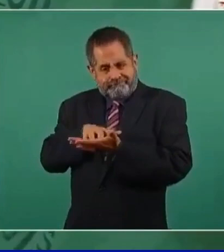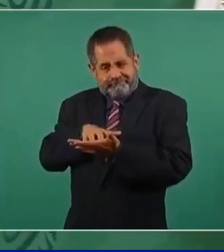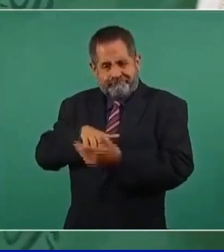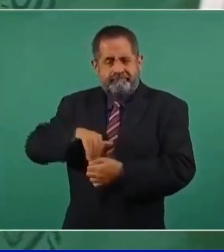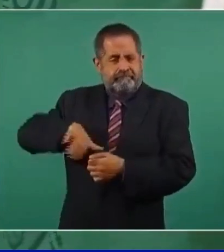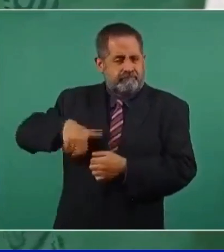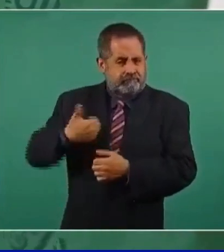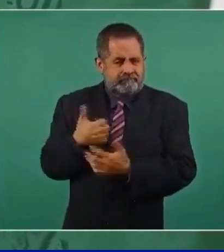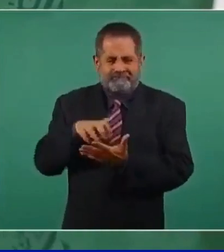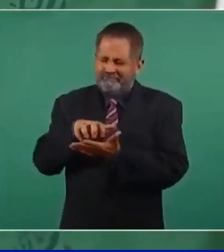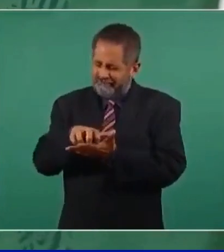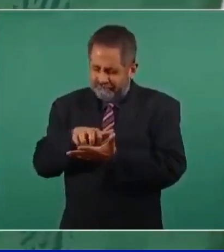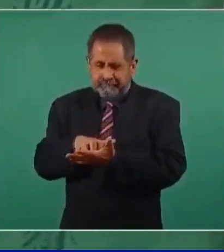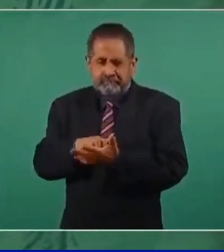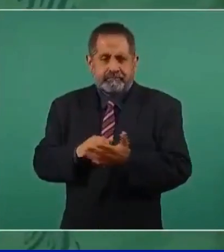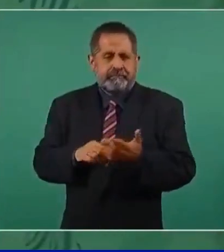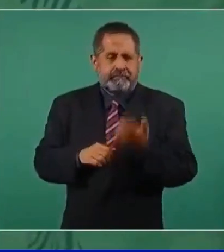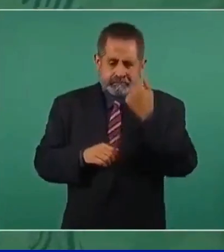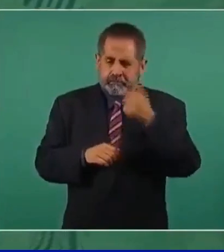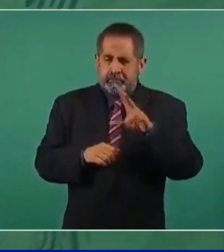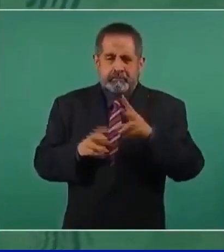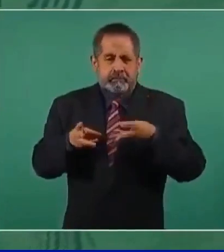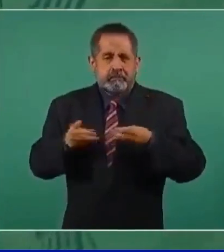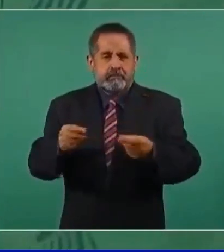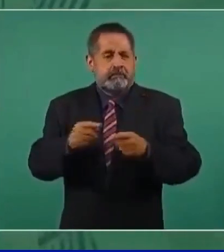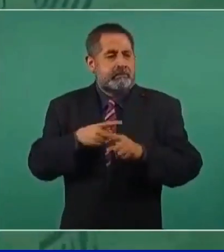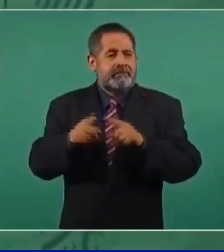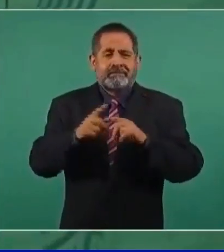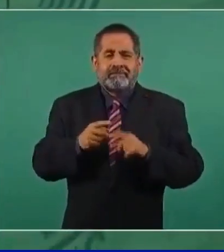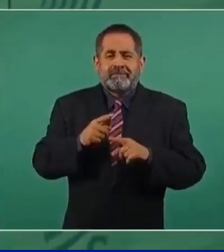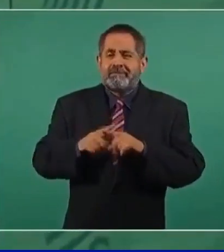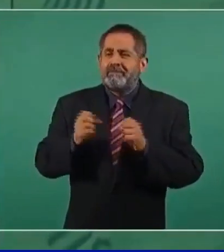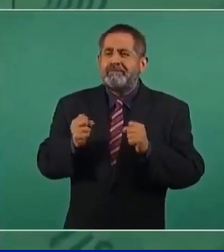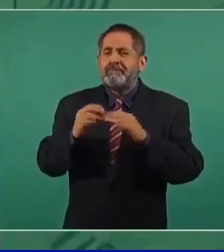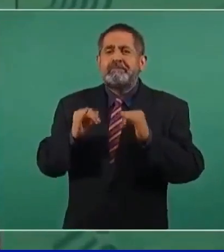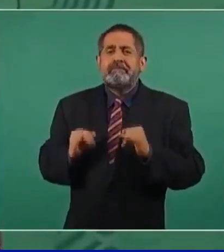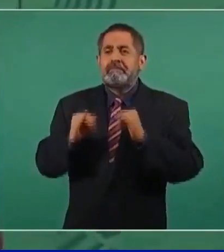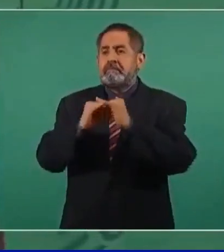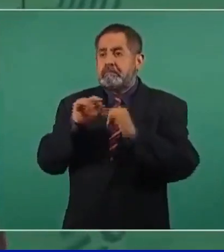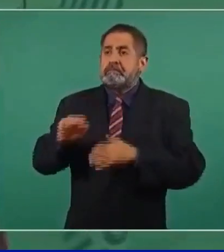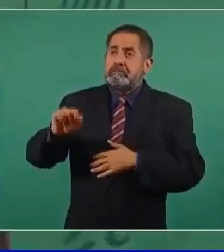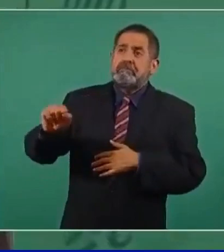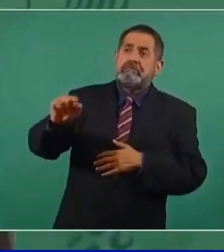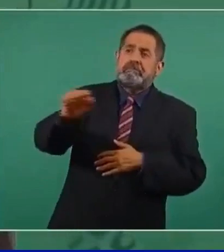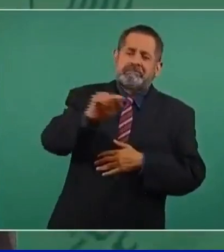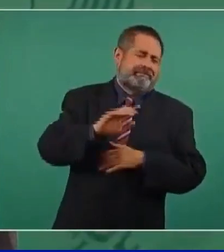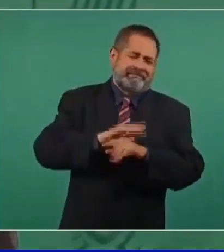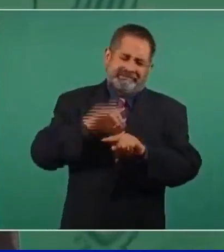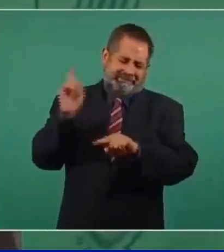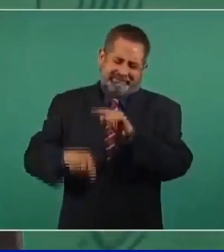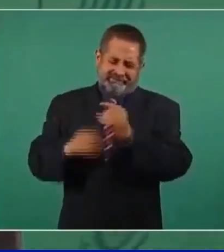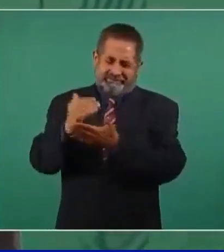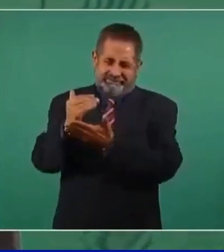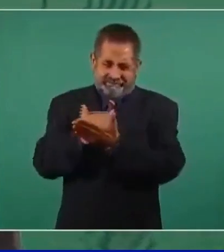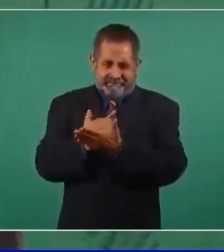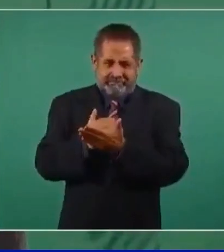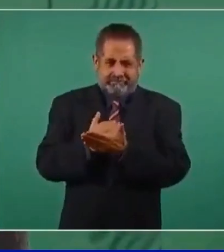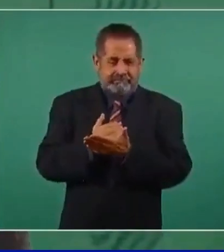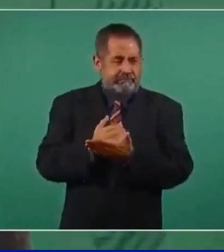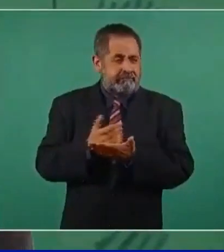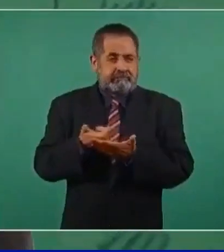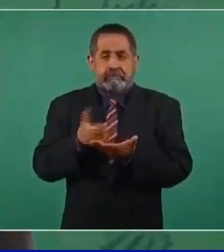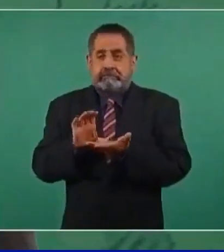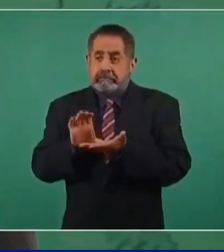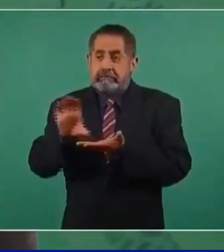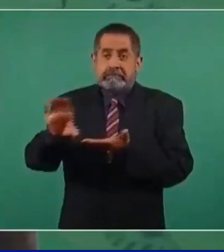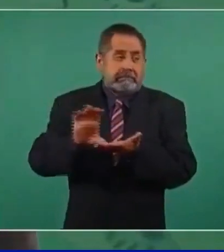que no haya tantas dependencias y que podamos liberar más fondos